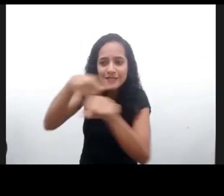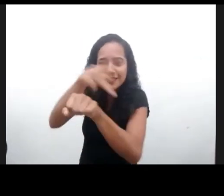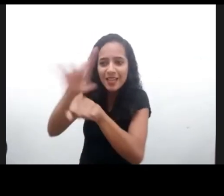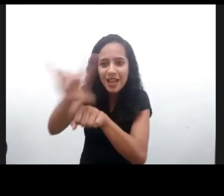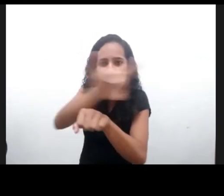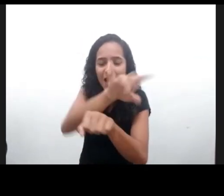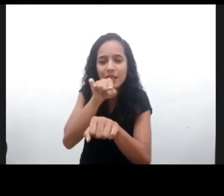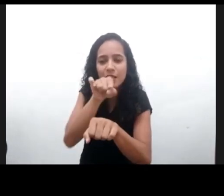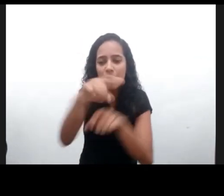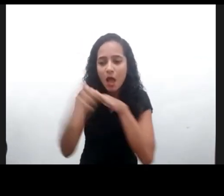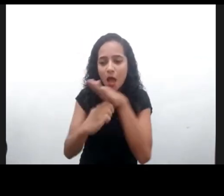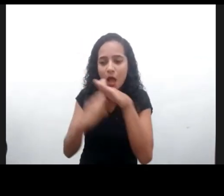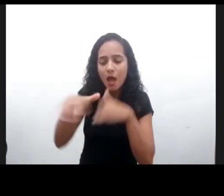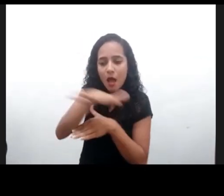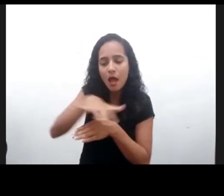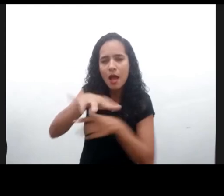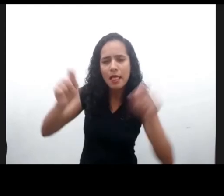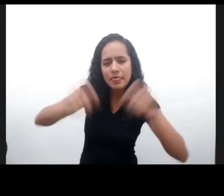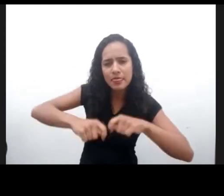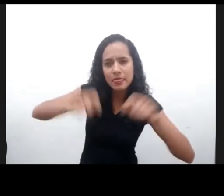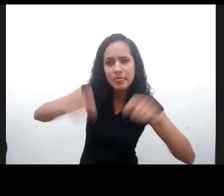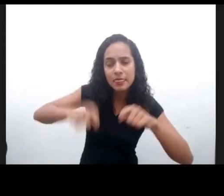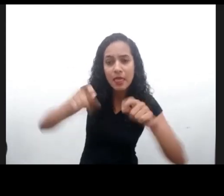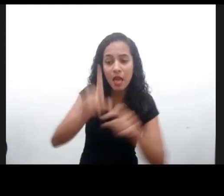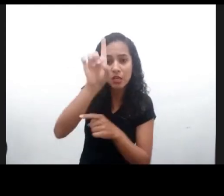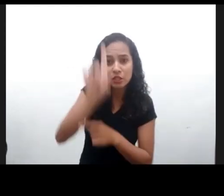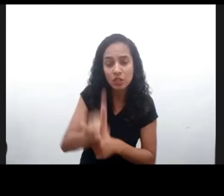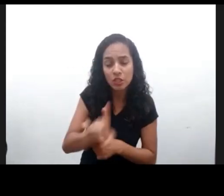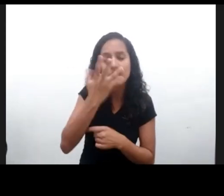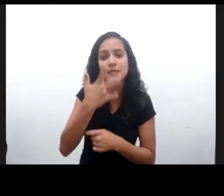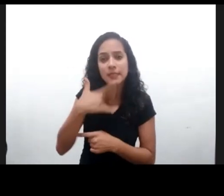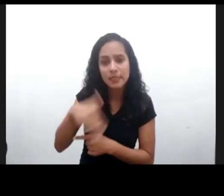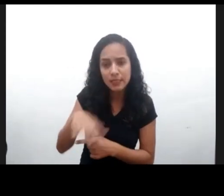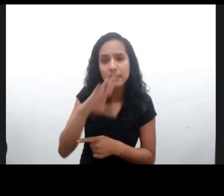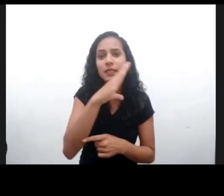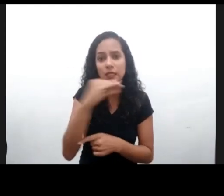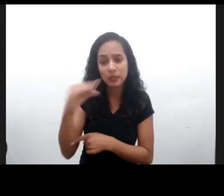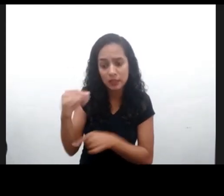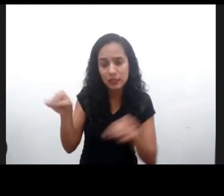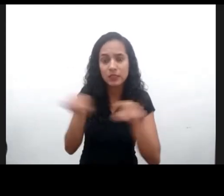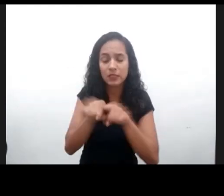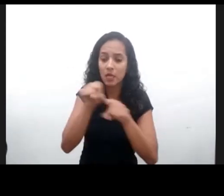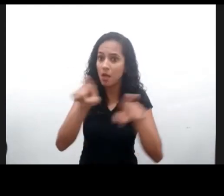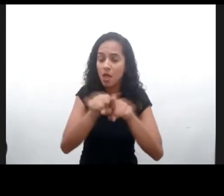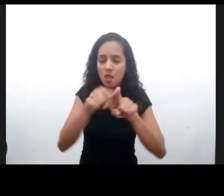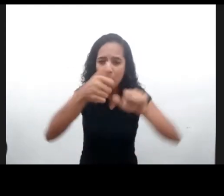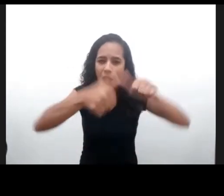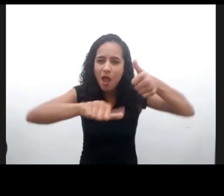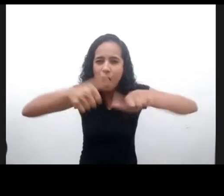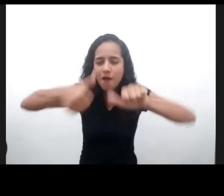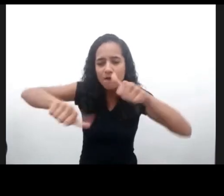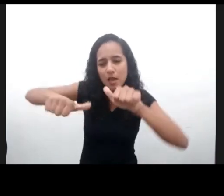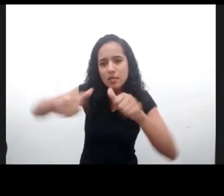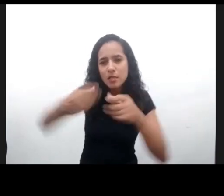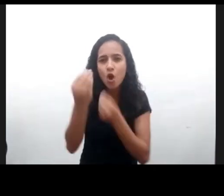25 que recomienda a los países que reclamen al sector empresarial la debida diligencia sobre los derechos de niños y